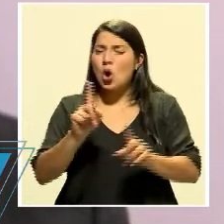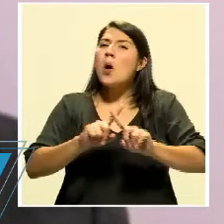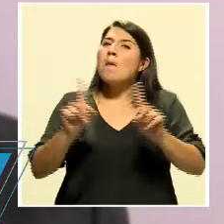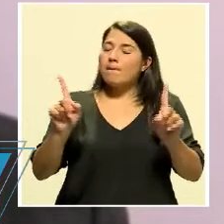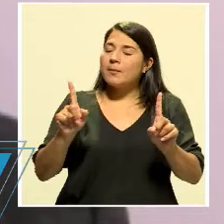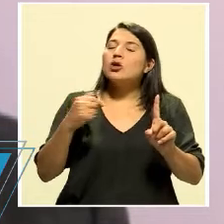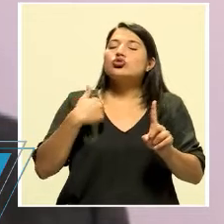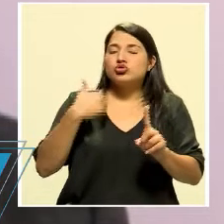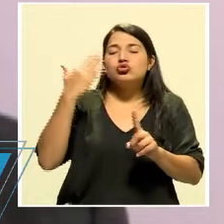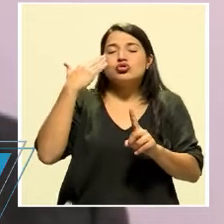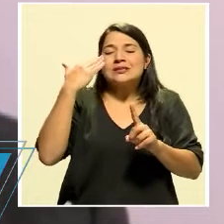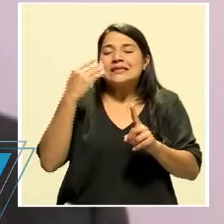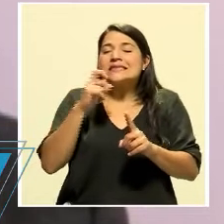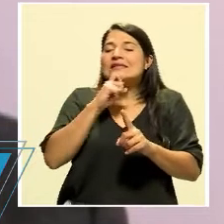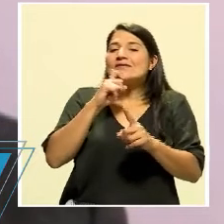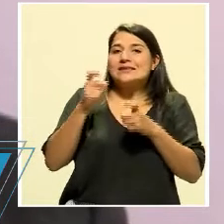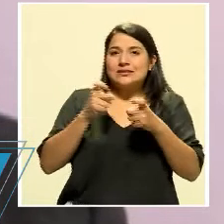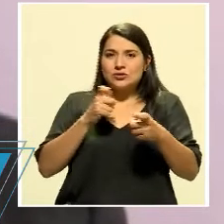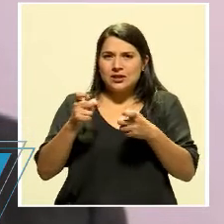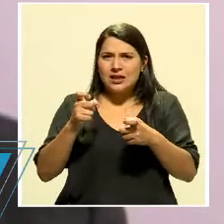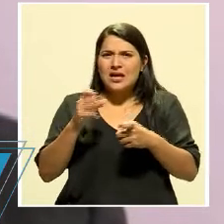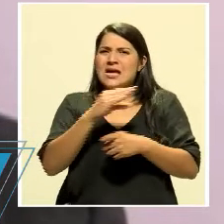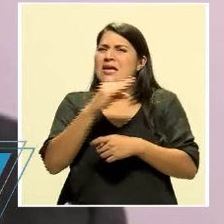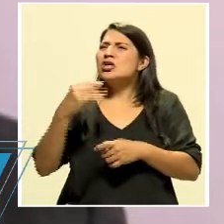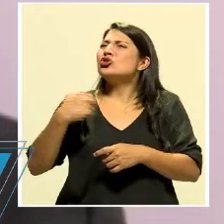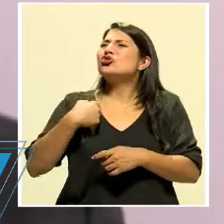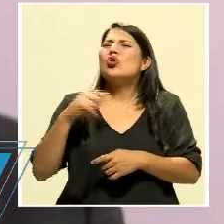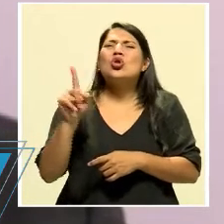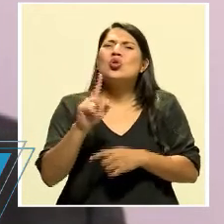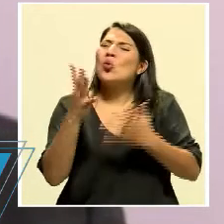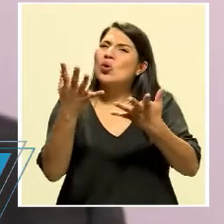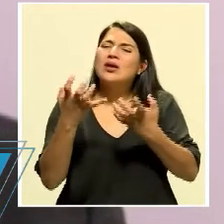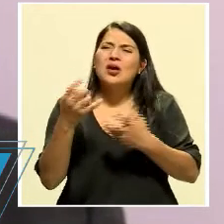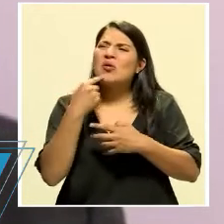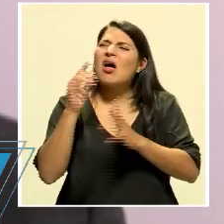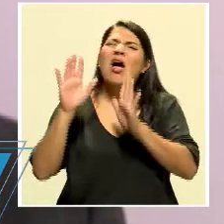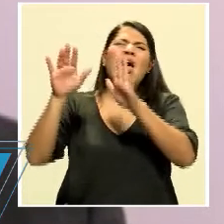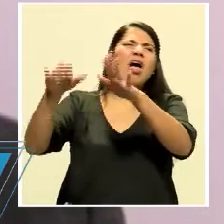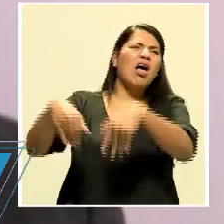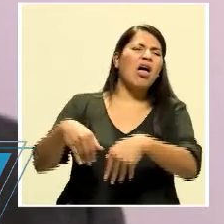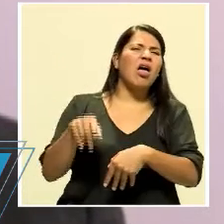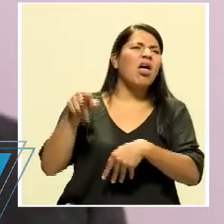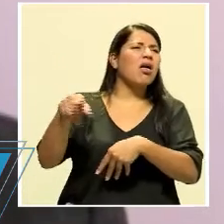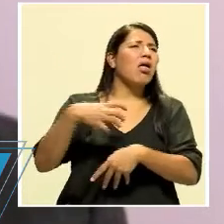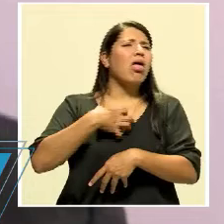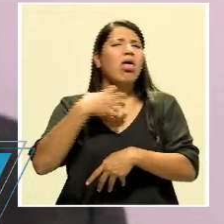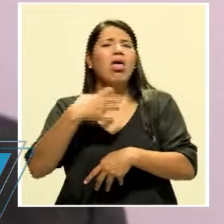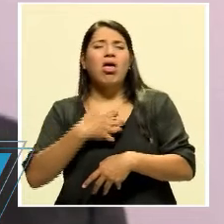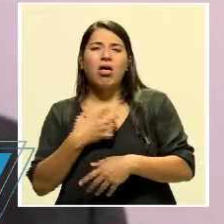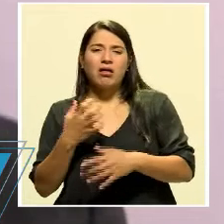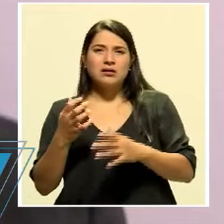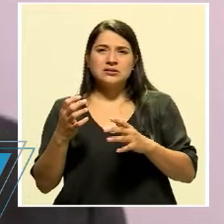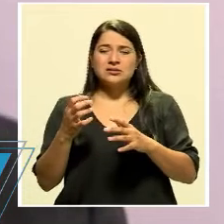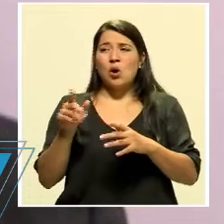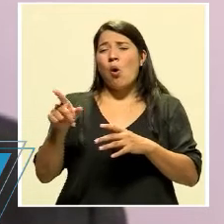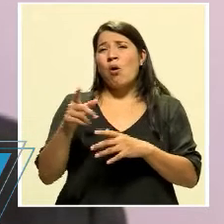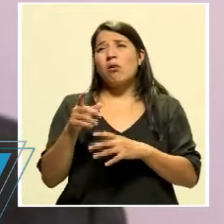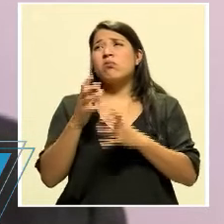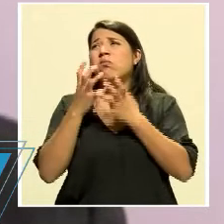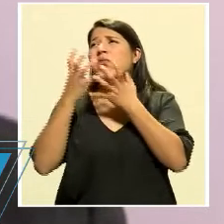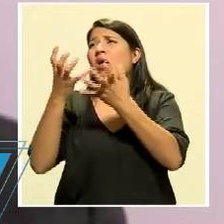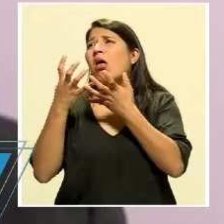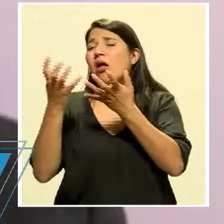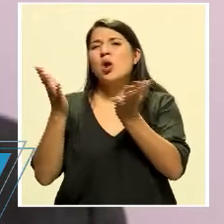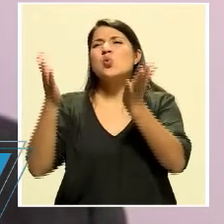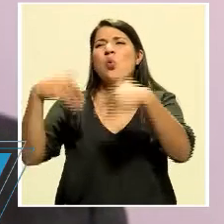desesperante. Y yo en eso no quiero tampoco minimizar y decir que es que lo reclaman o que están levantando sus voces sin